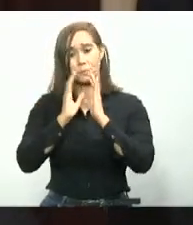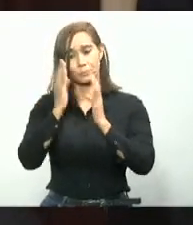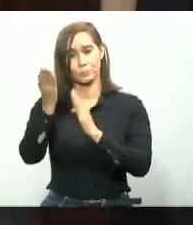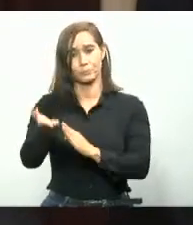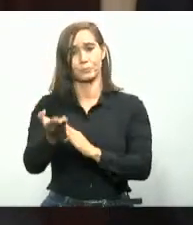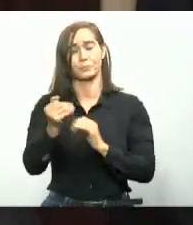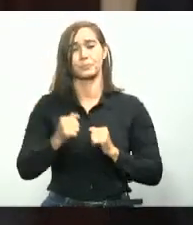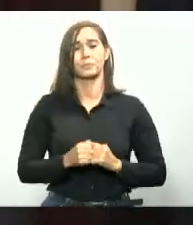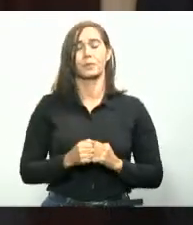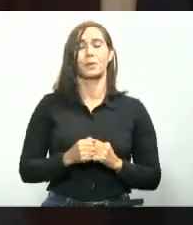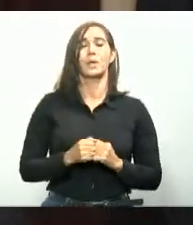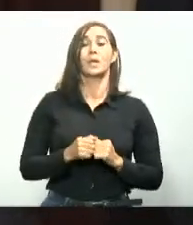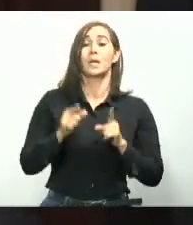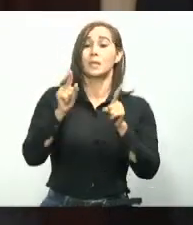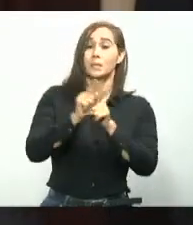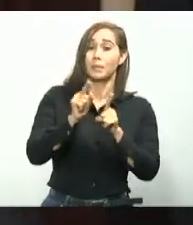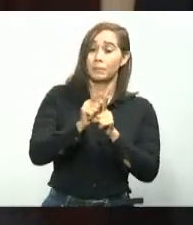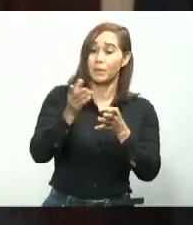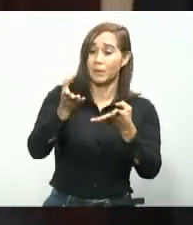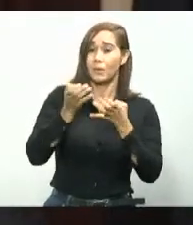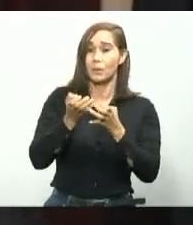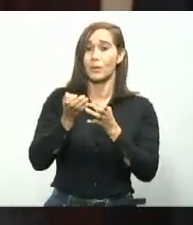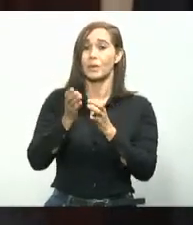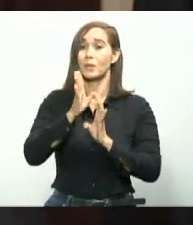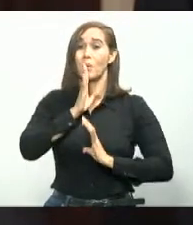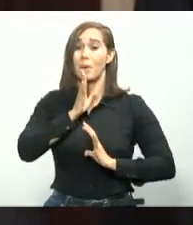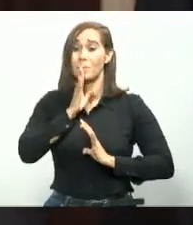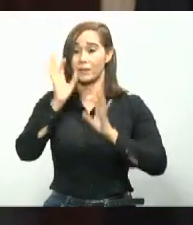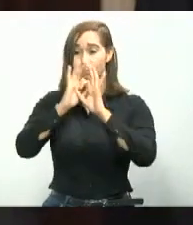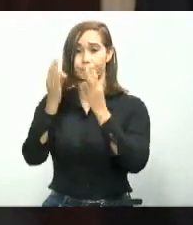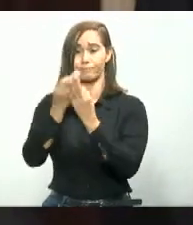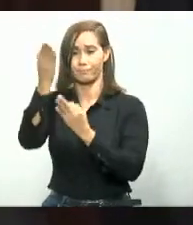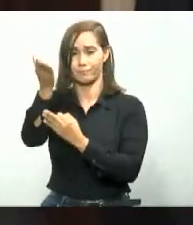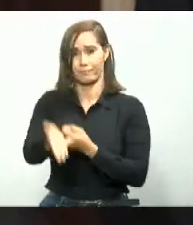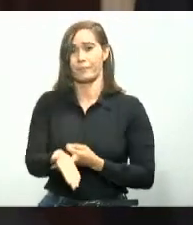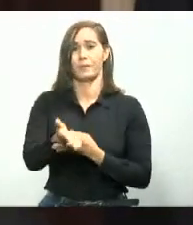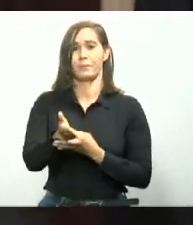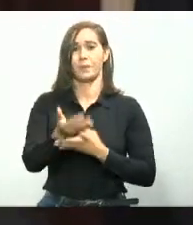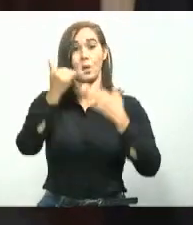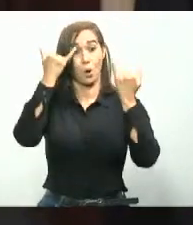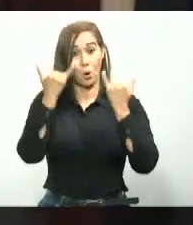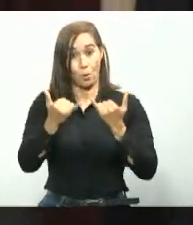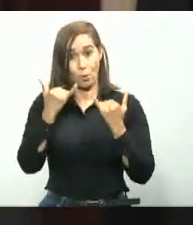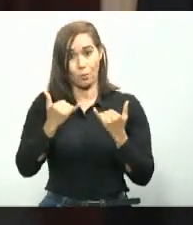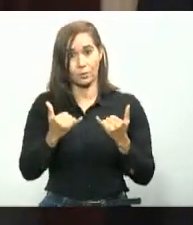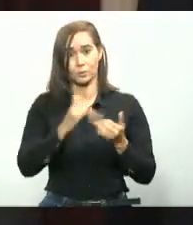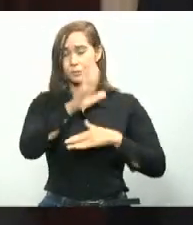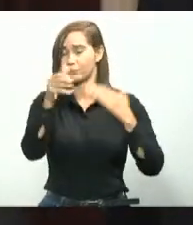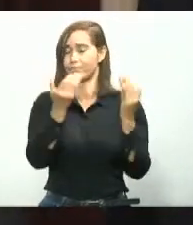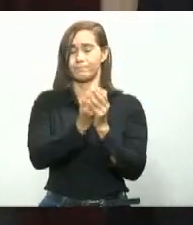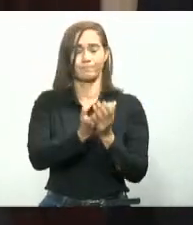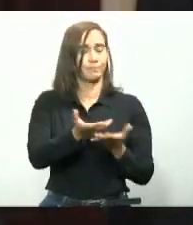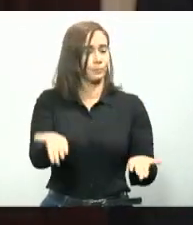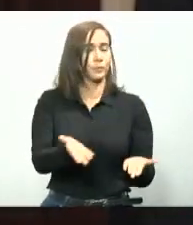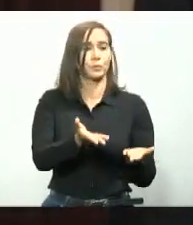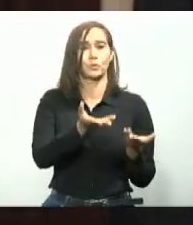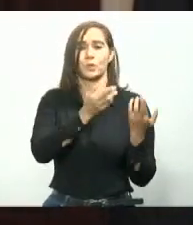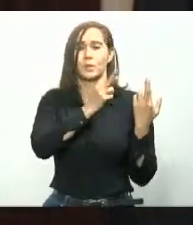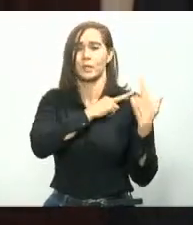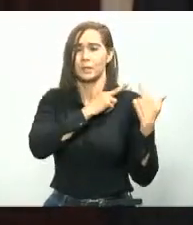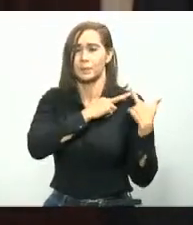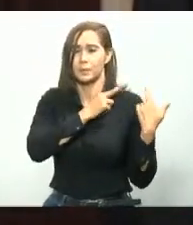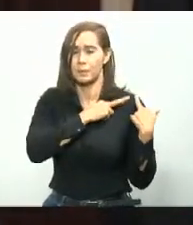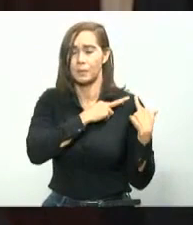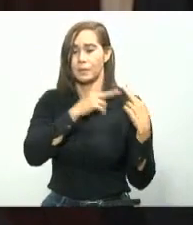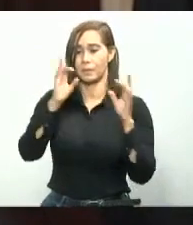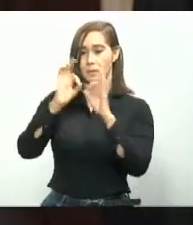Y he querido hablar con ellos directamente, porque solo en estos momentos y con toda la fuerza de mi cargo puedo trasladar a